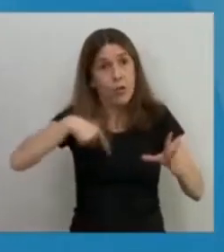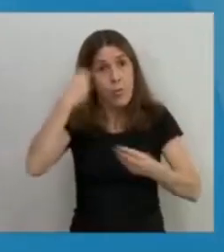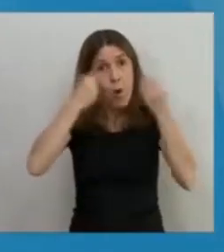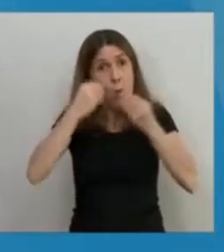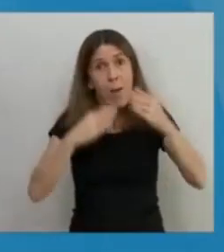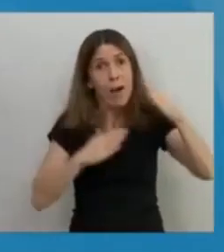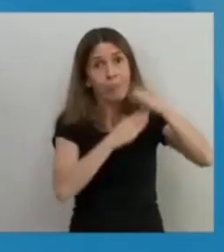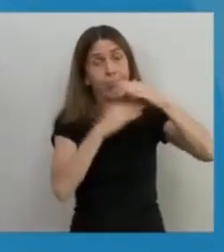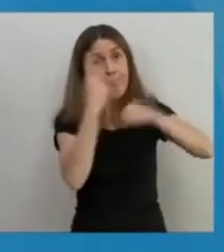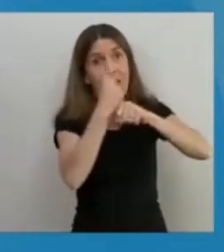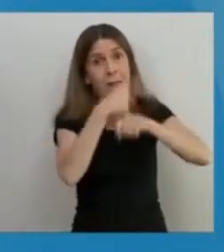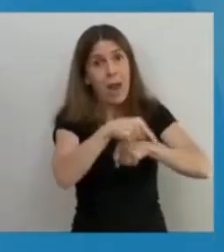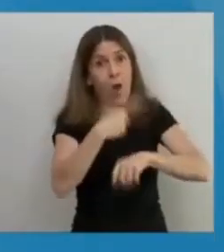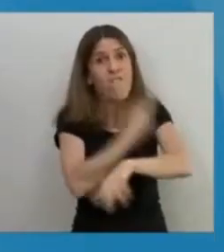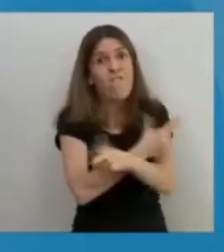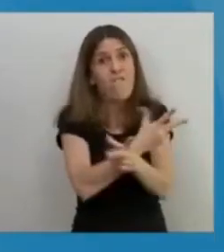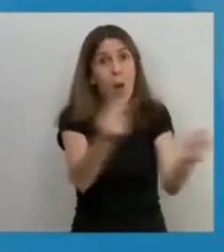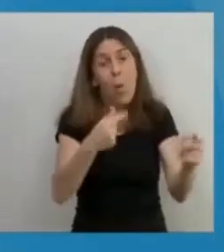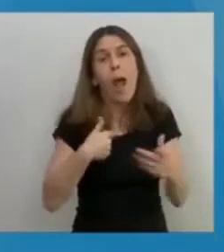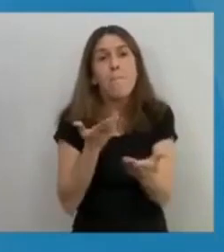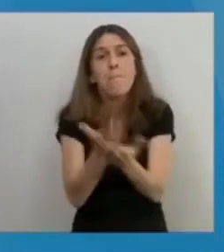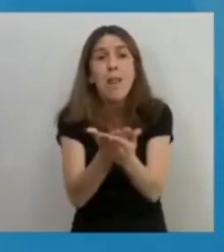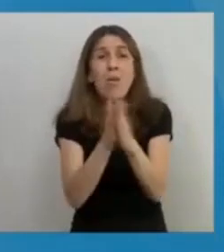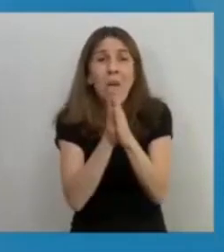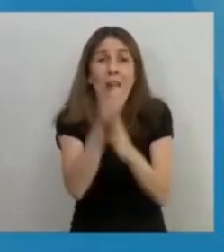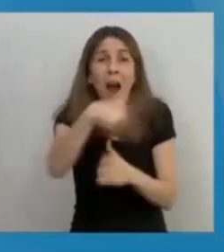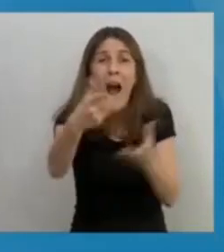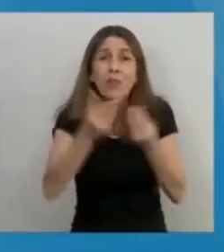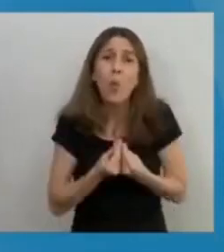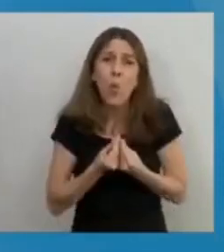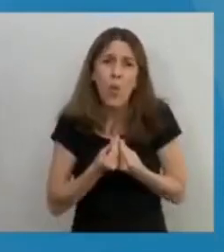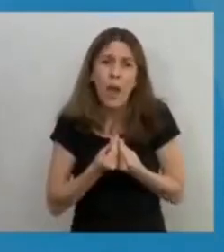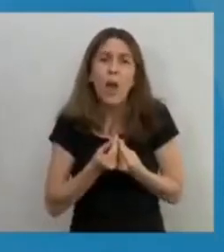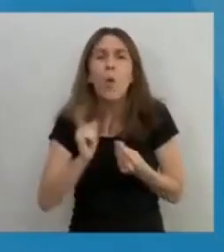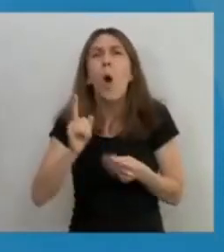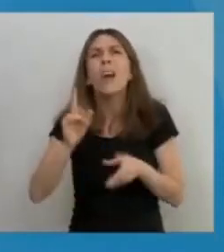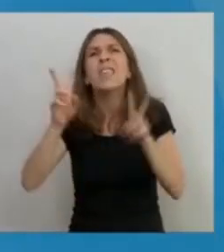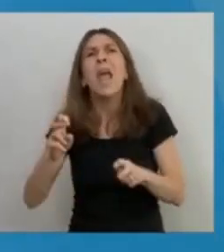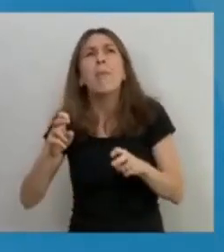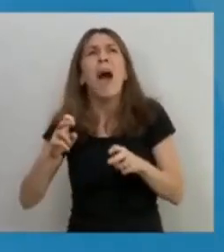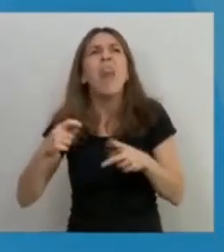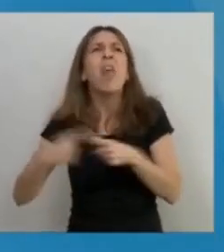Y vamos a pedirle a todos que nos ayuden que no hagamos política con la pandemia.